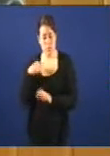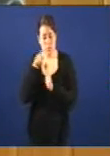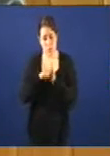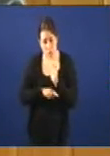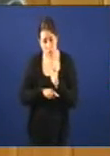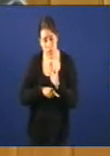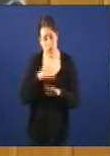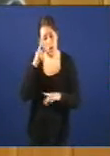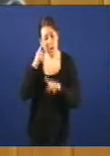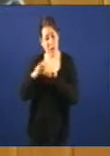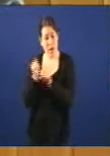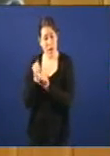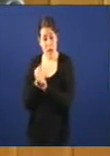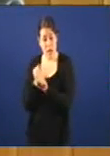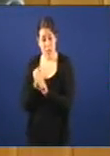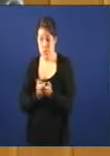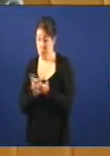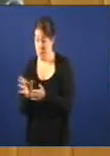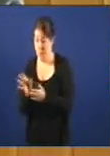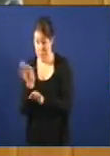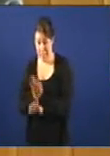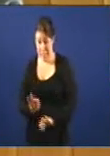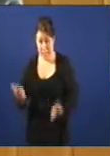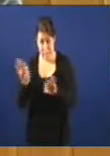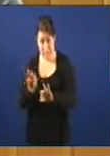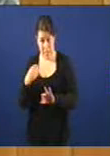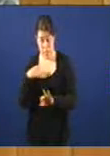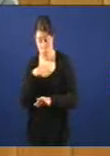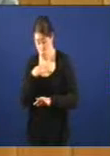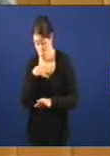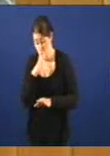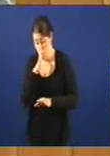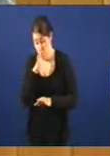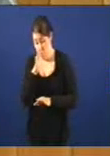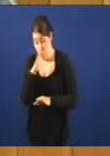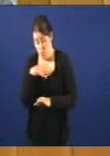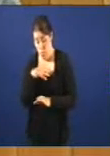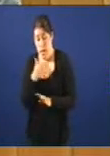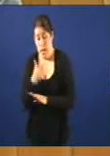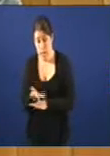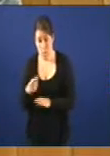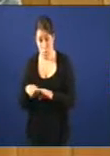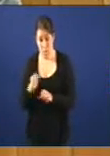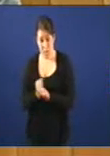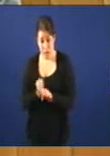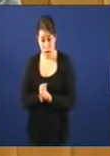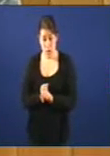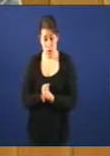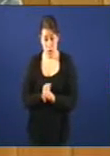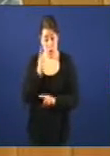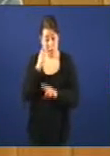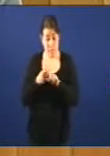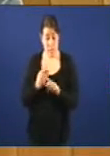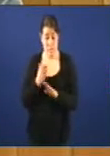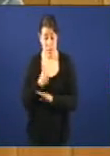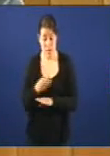empresas as traballadoras non foran despedidas pola empresa por imposibilidade de acudir o seu posto de traballo mirade para chegar un posto de traballo non a conserveira